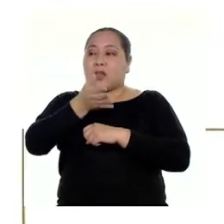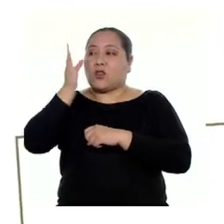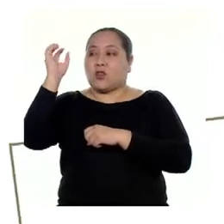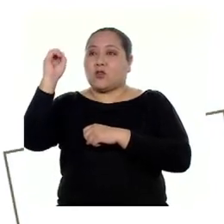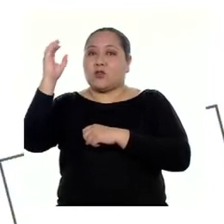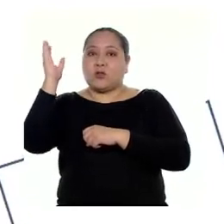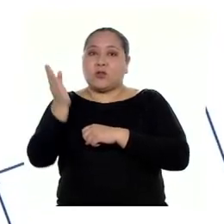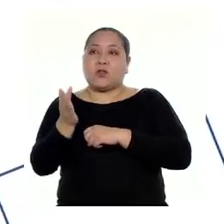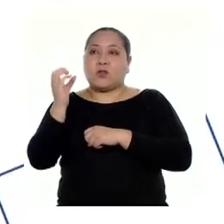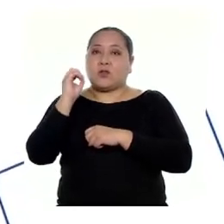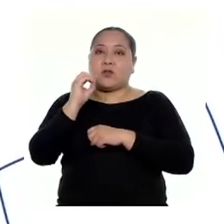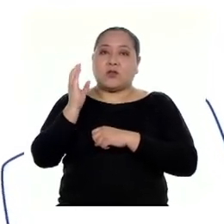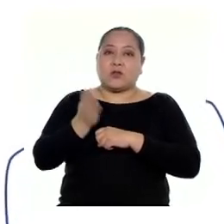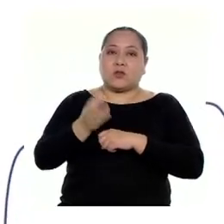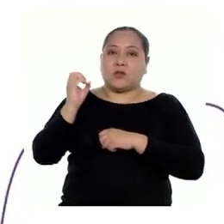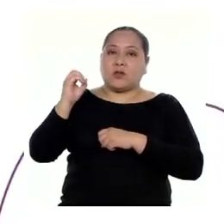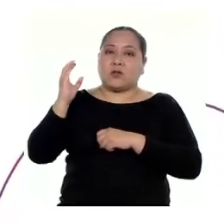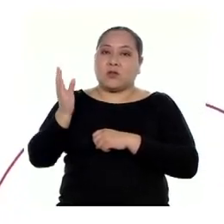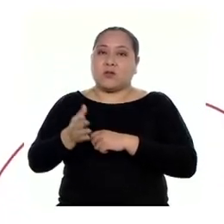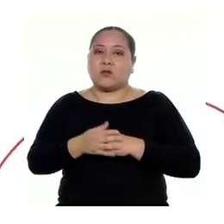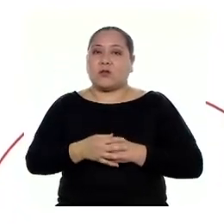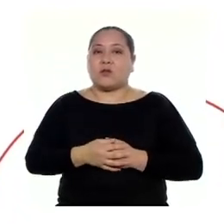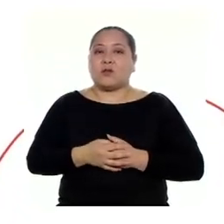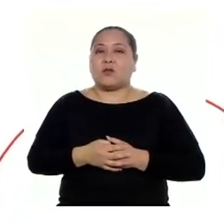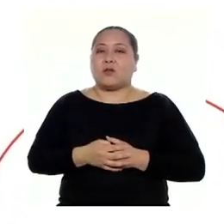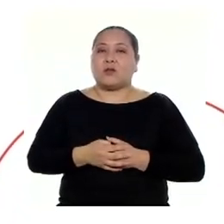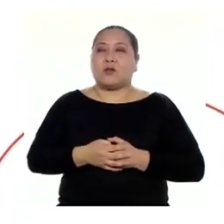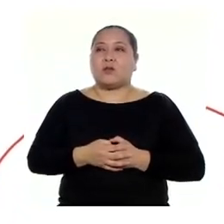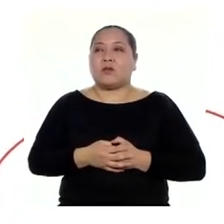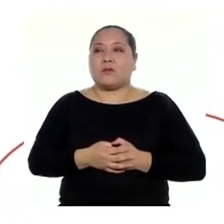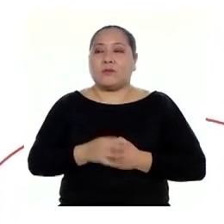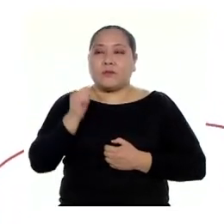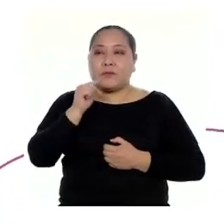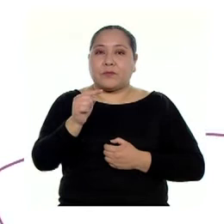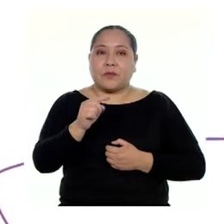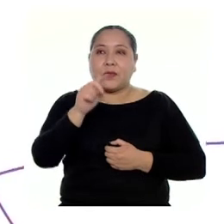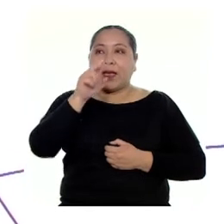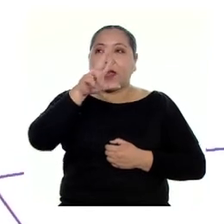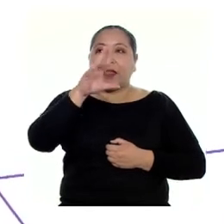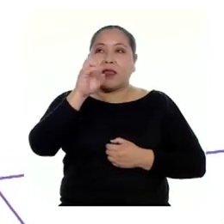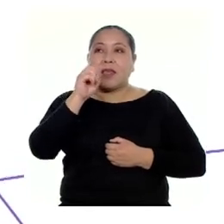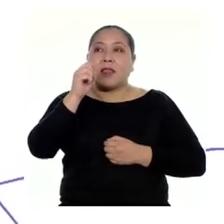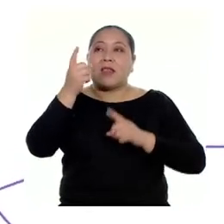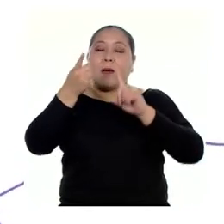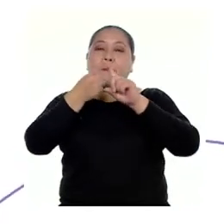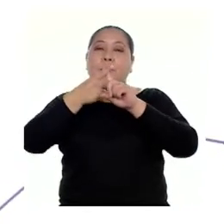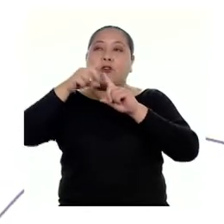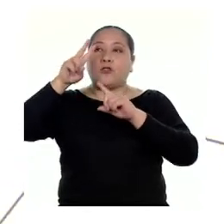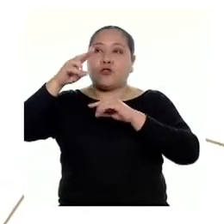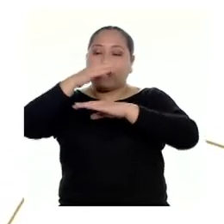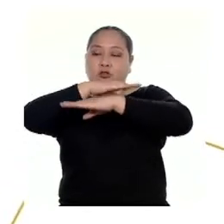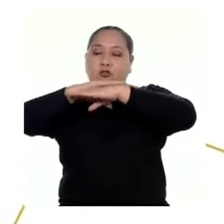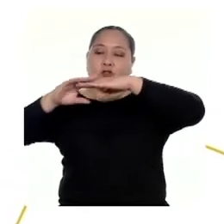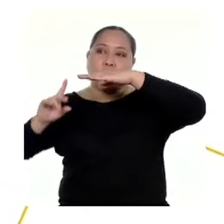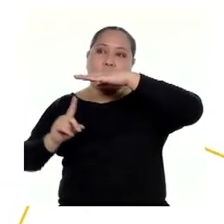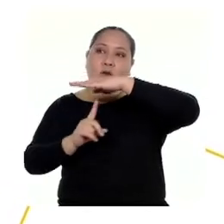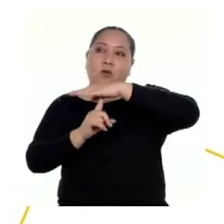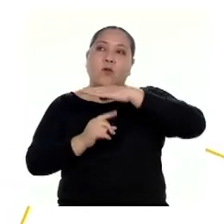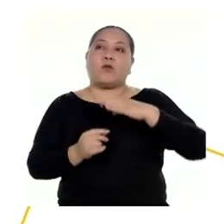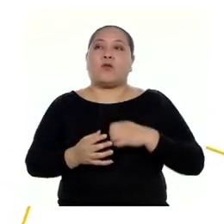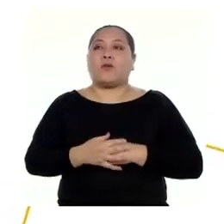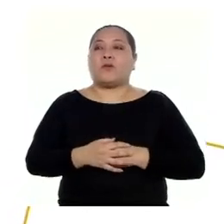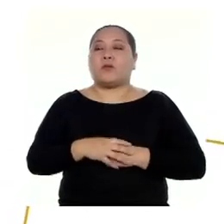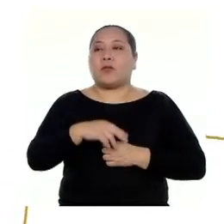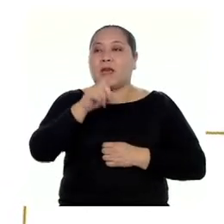numerador y denominador, lo que nos dejaría con 30 por 2 sobre 1. Ahora sabríamos